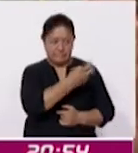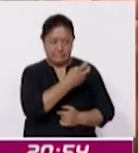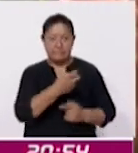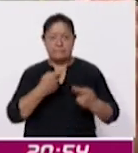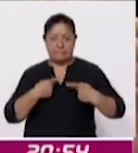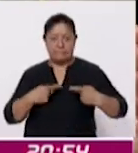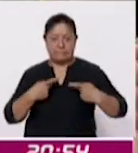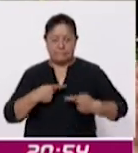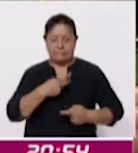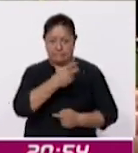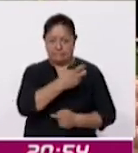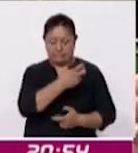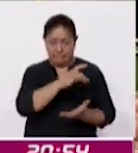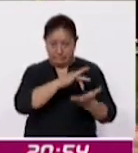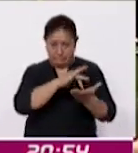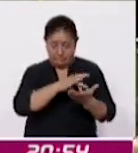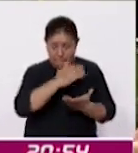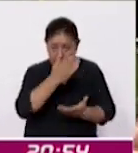que está